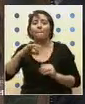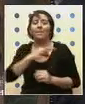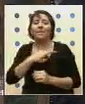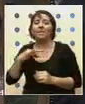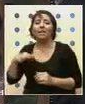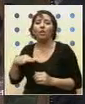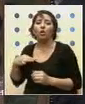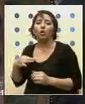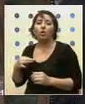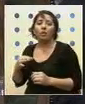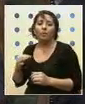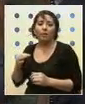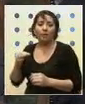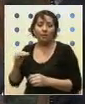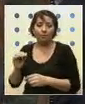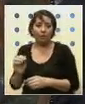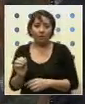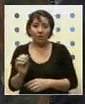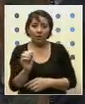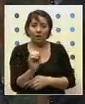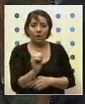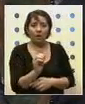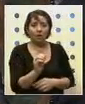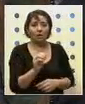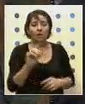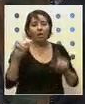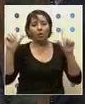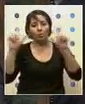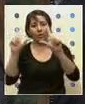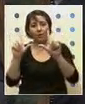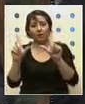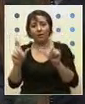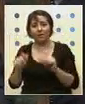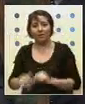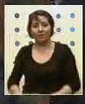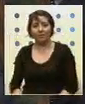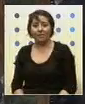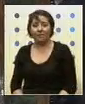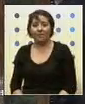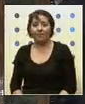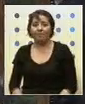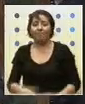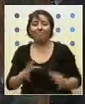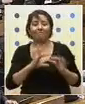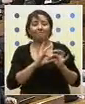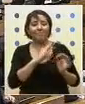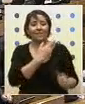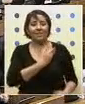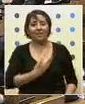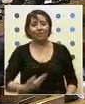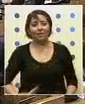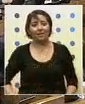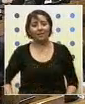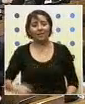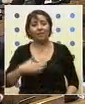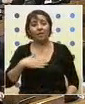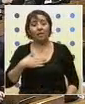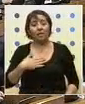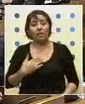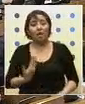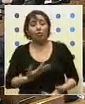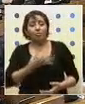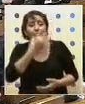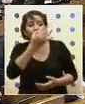La palabra a la diputada Clemira Pacheco. Quiere usted la palabra, diputada. Gracias, presidente. Quiero expresar mi